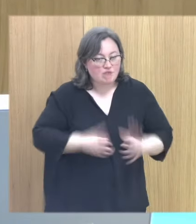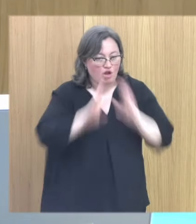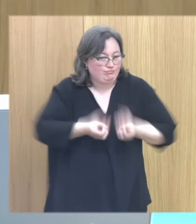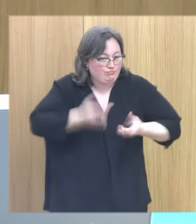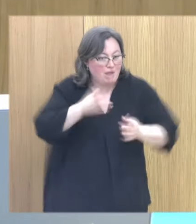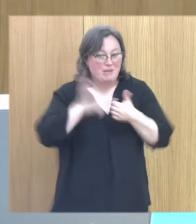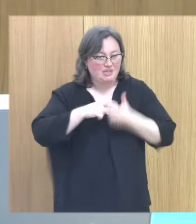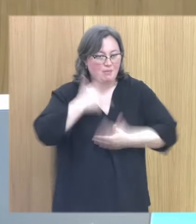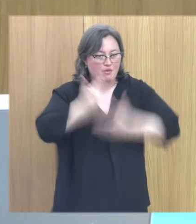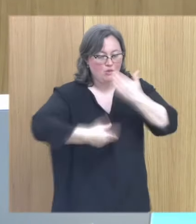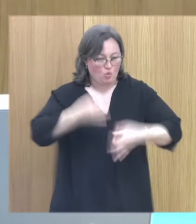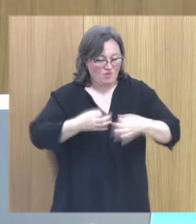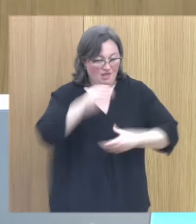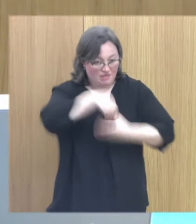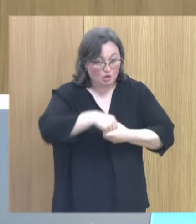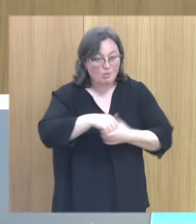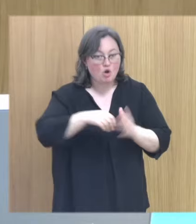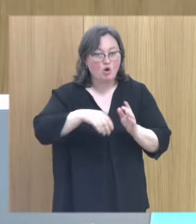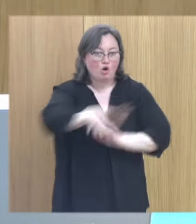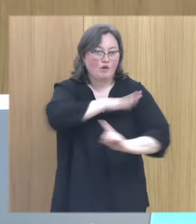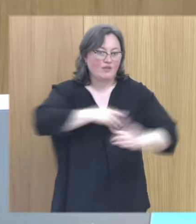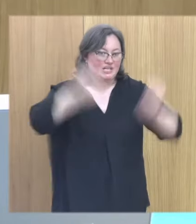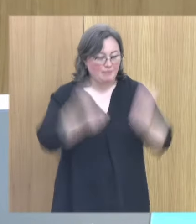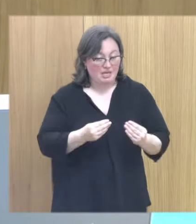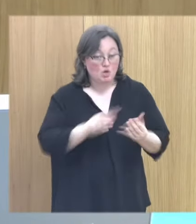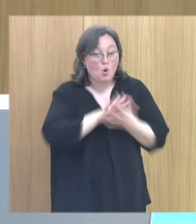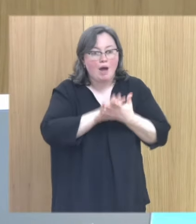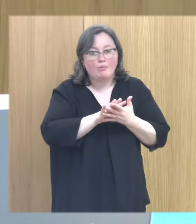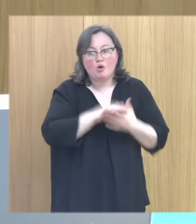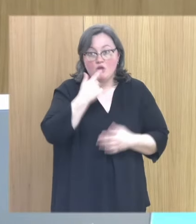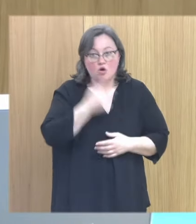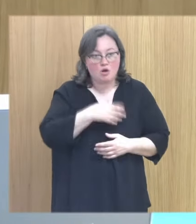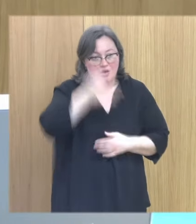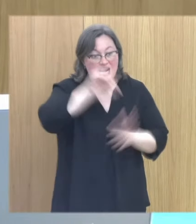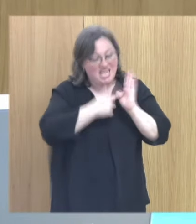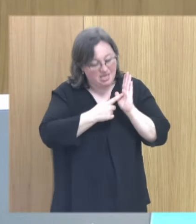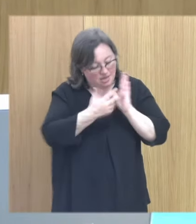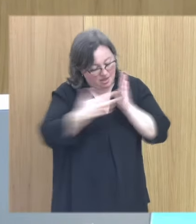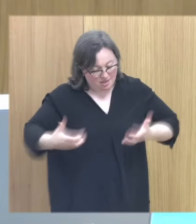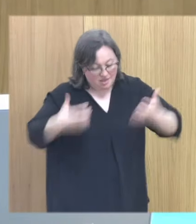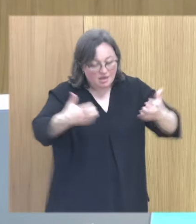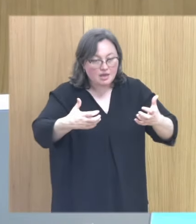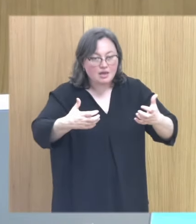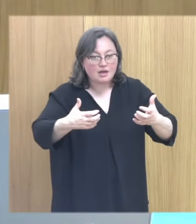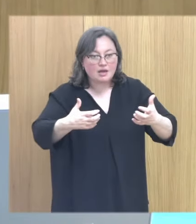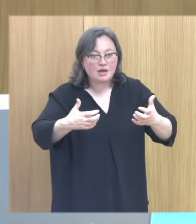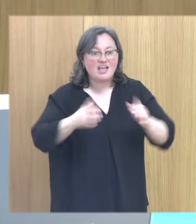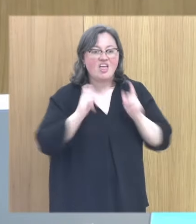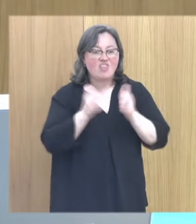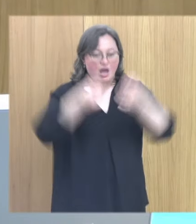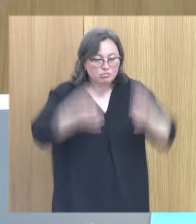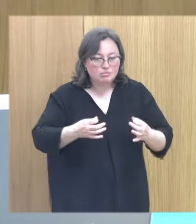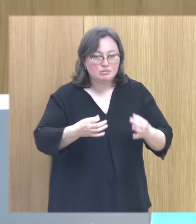participar en un proceso judicial en unas medianas condiciones y ya no estamos hablando de que por supuesto la ley les garantiza